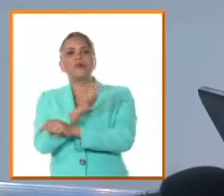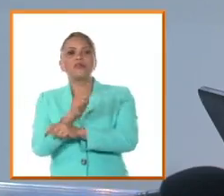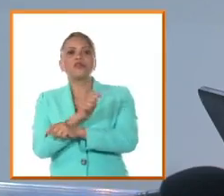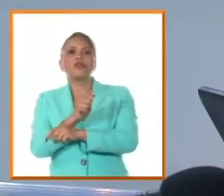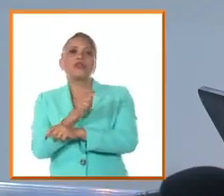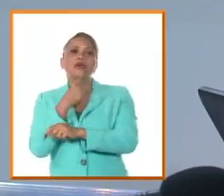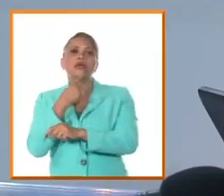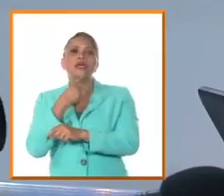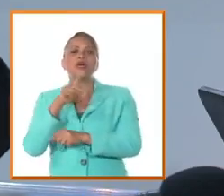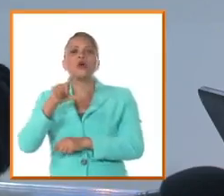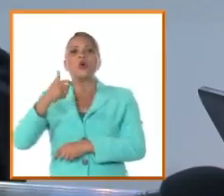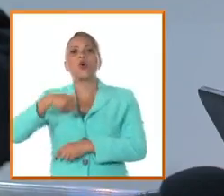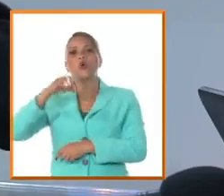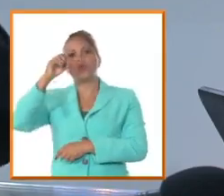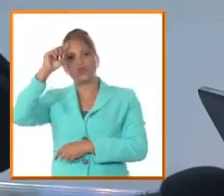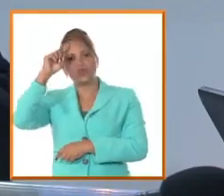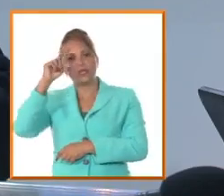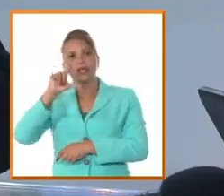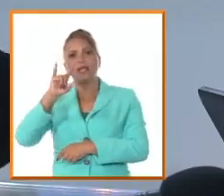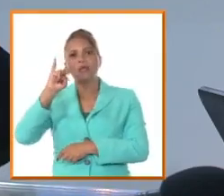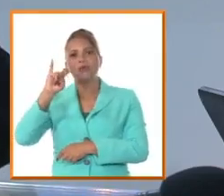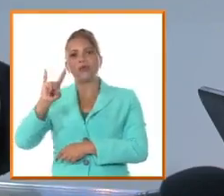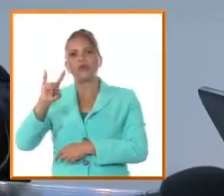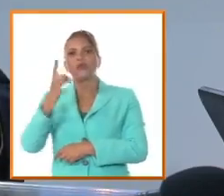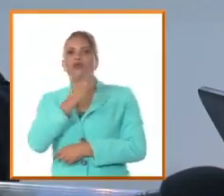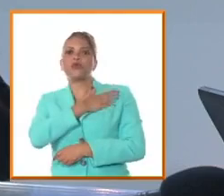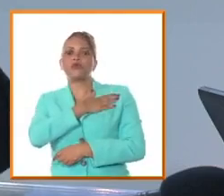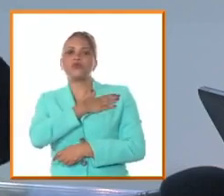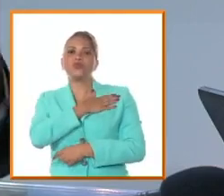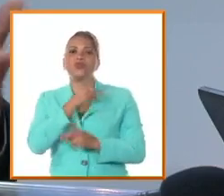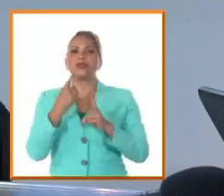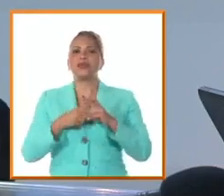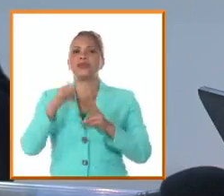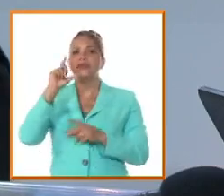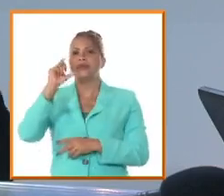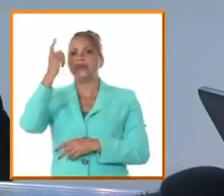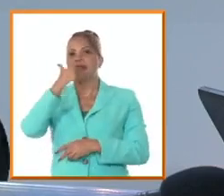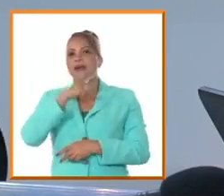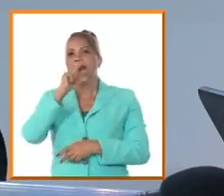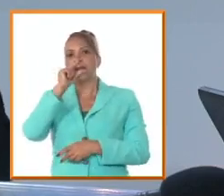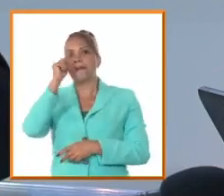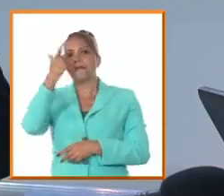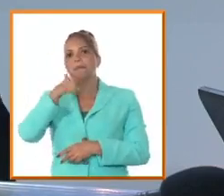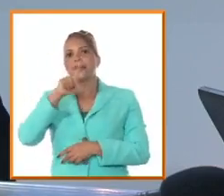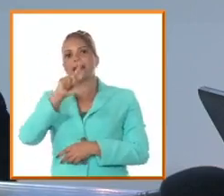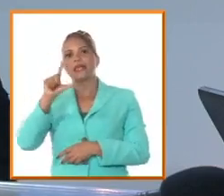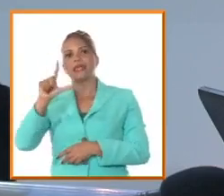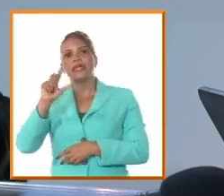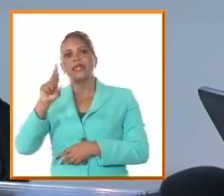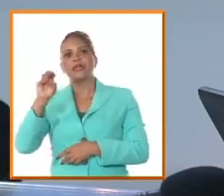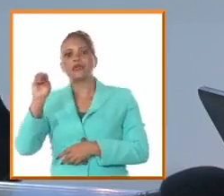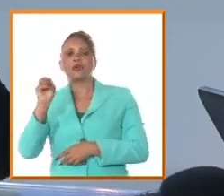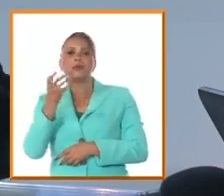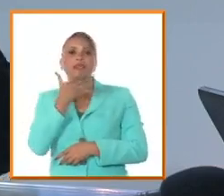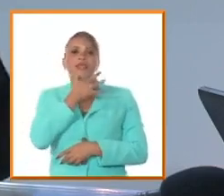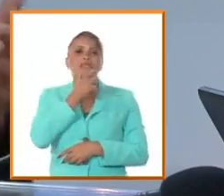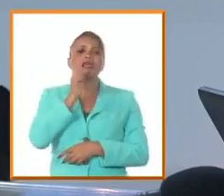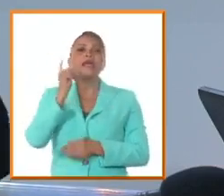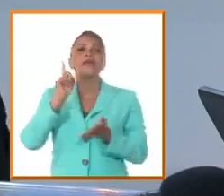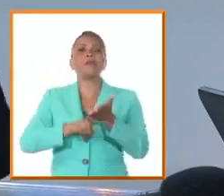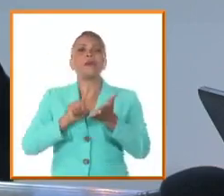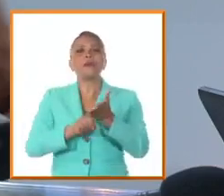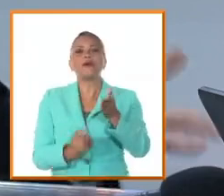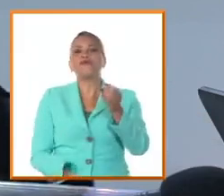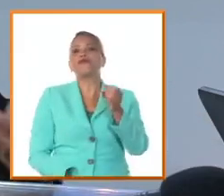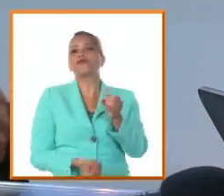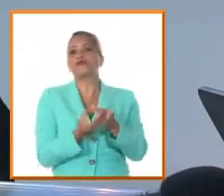es decir él se forma cuando se habla de esa ética Martí decía que Luz había sido el padre fundador él